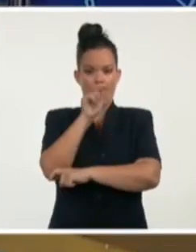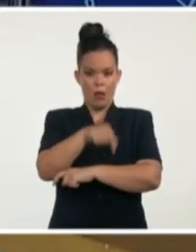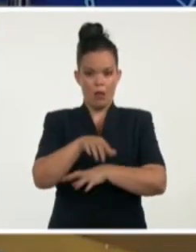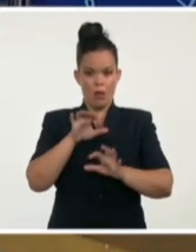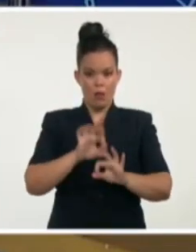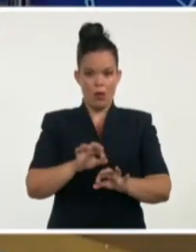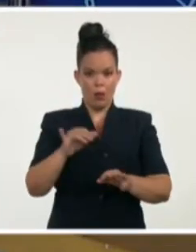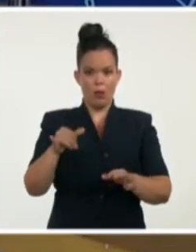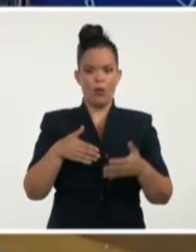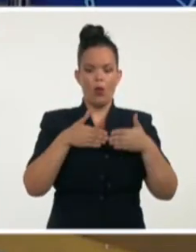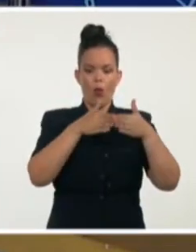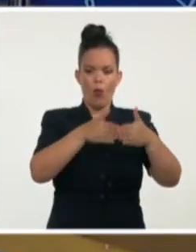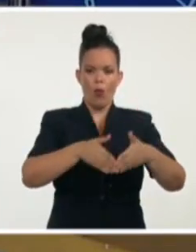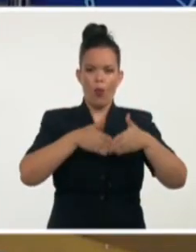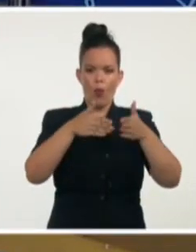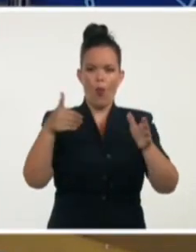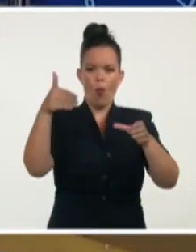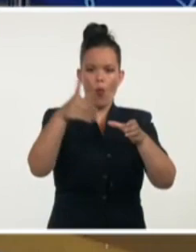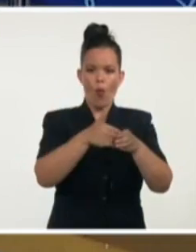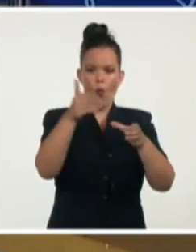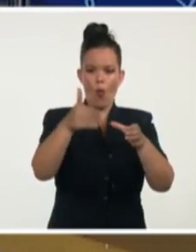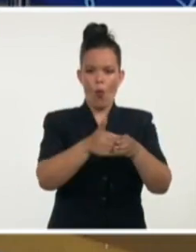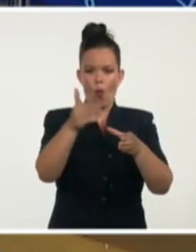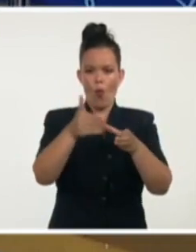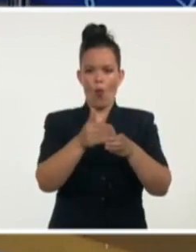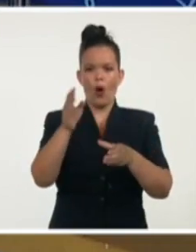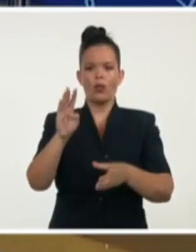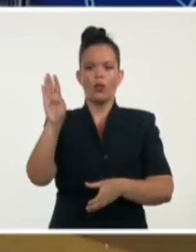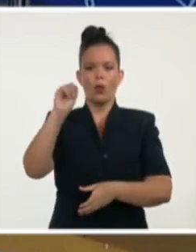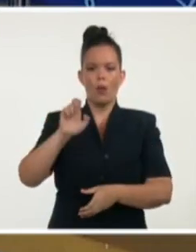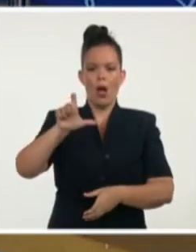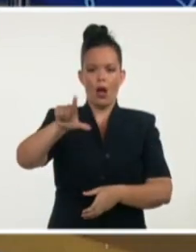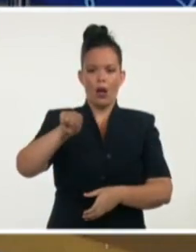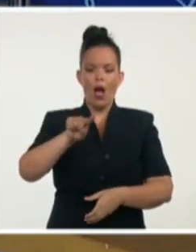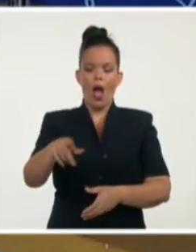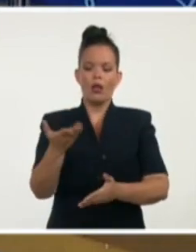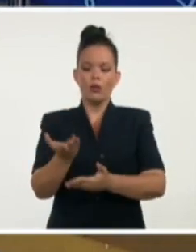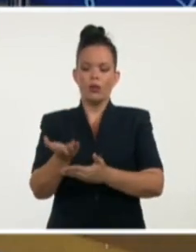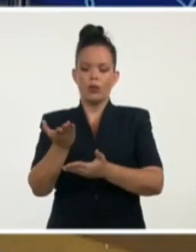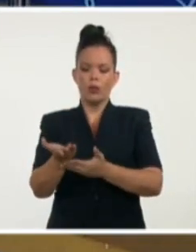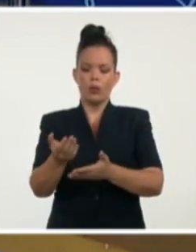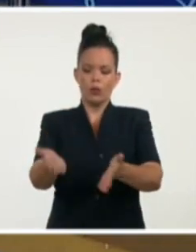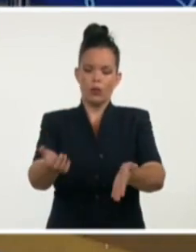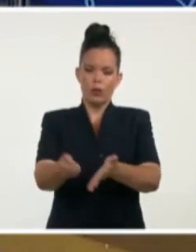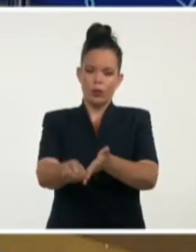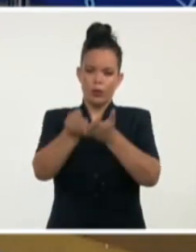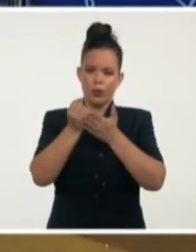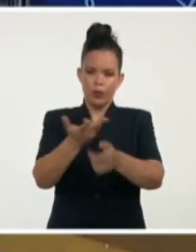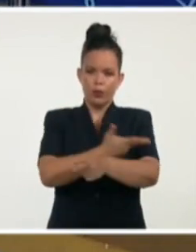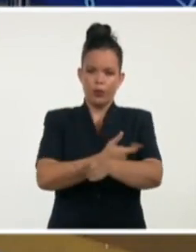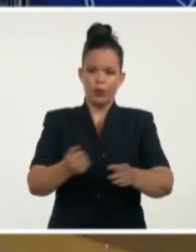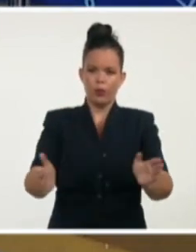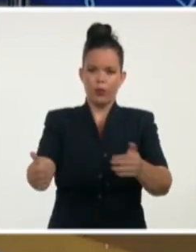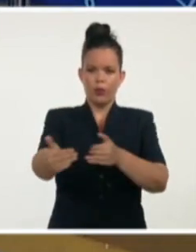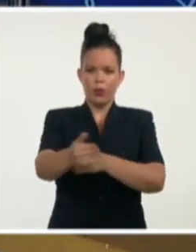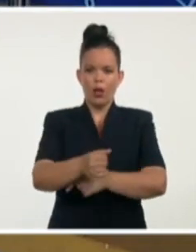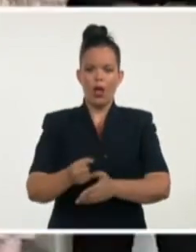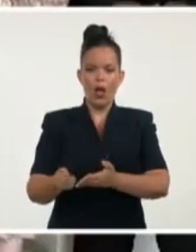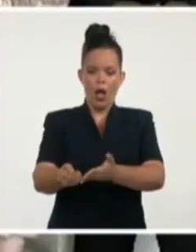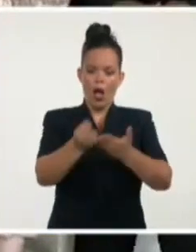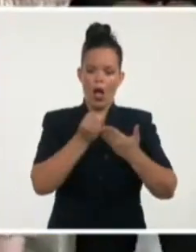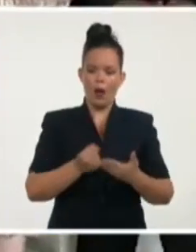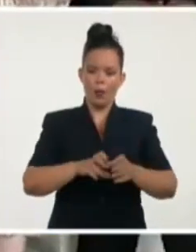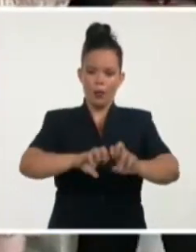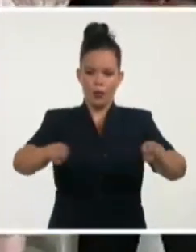parte de una campaña estadounidense de recolección de fondos para enviar insumos médicos a la nación antillana en apoyo al enfrentamiento a la